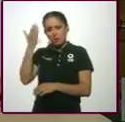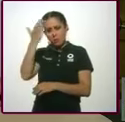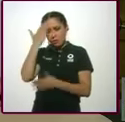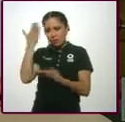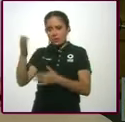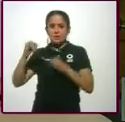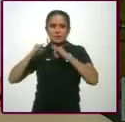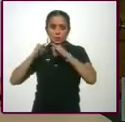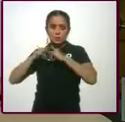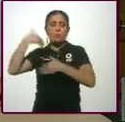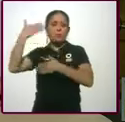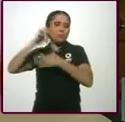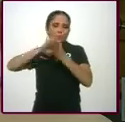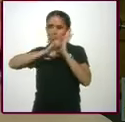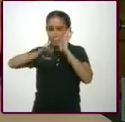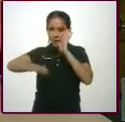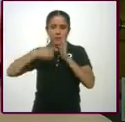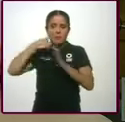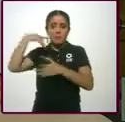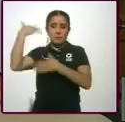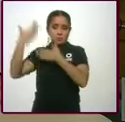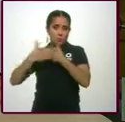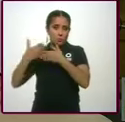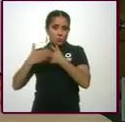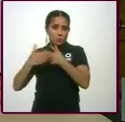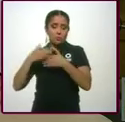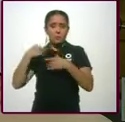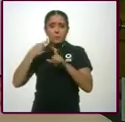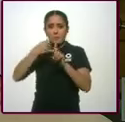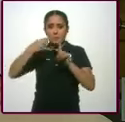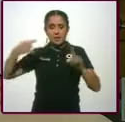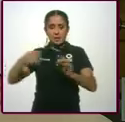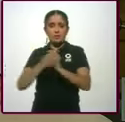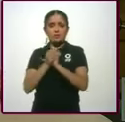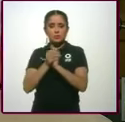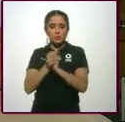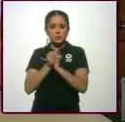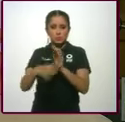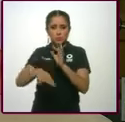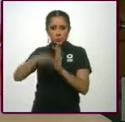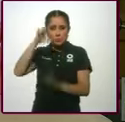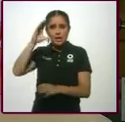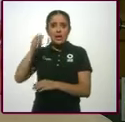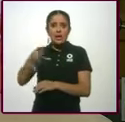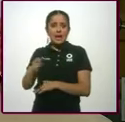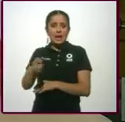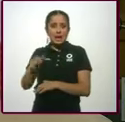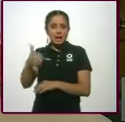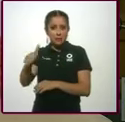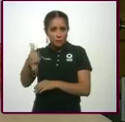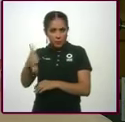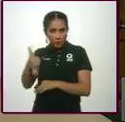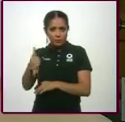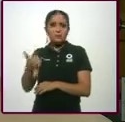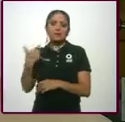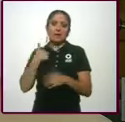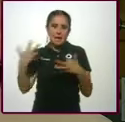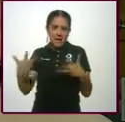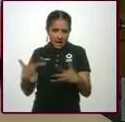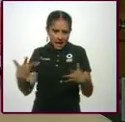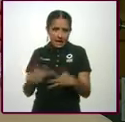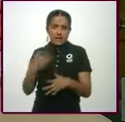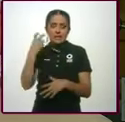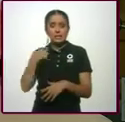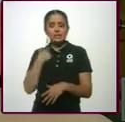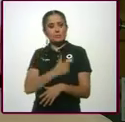próximamente vamos a hacer el billete, el sorteo de Canal 11. Sí. Lo vamos a hacer. Y nos da